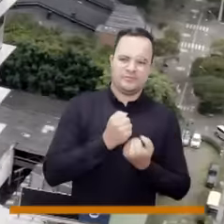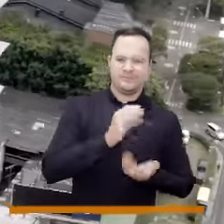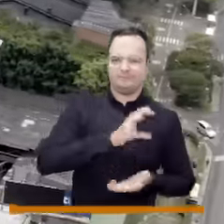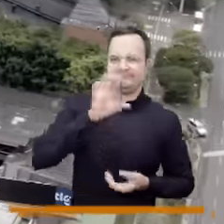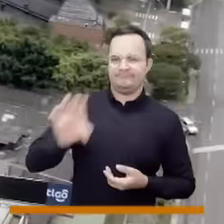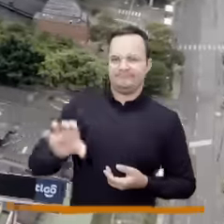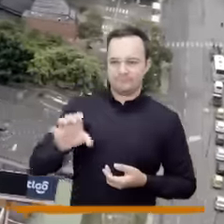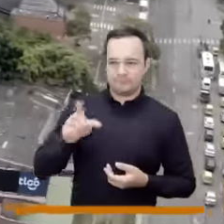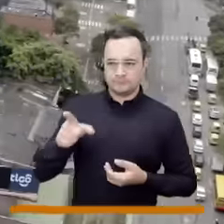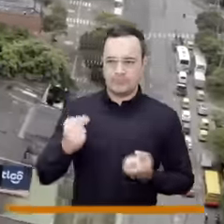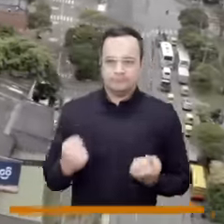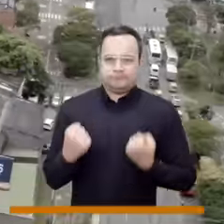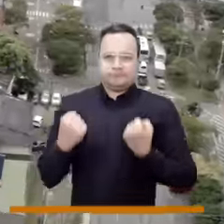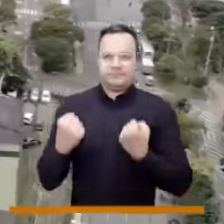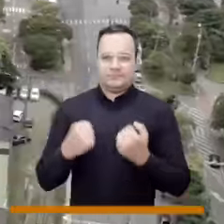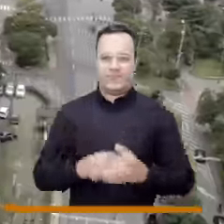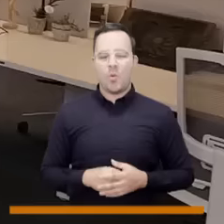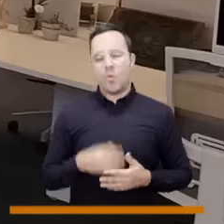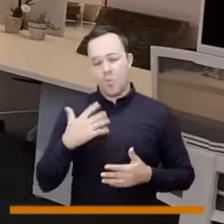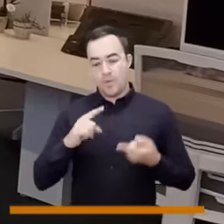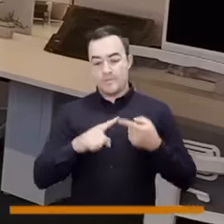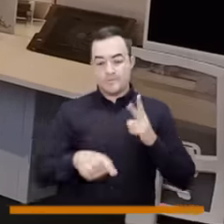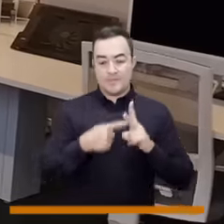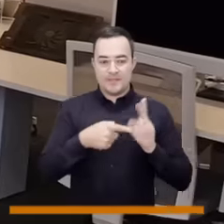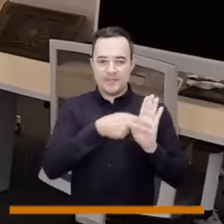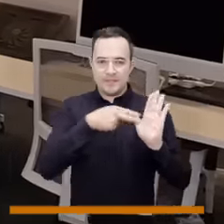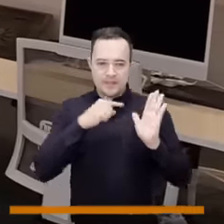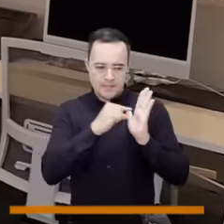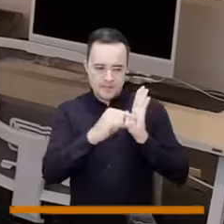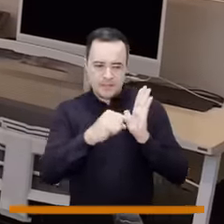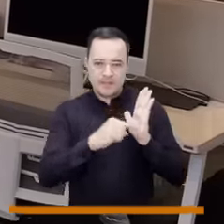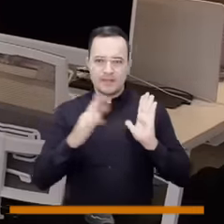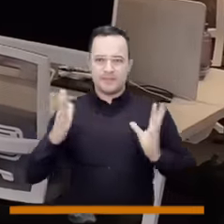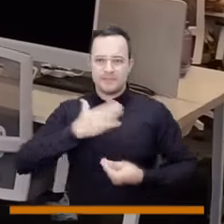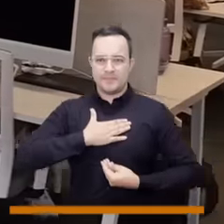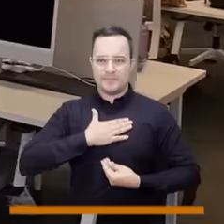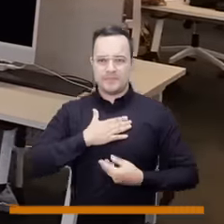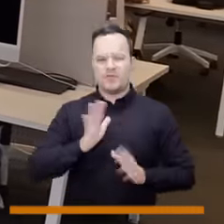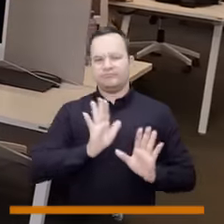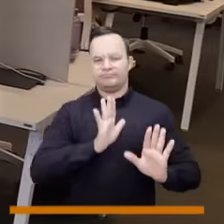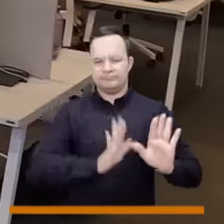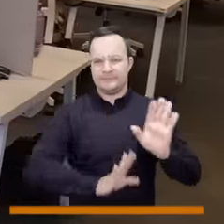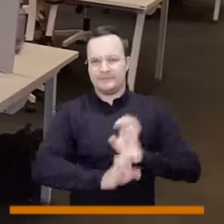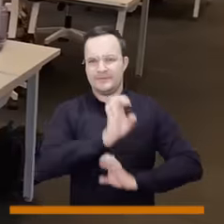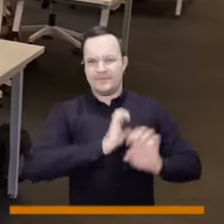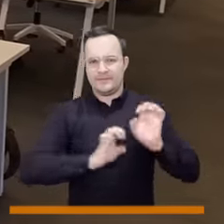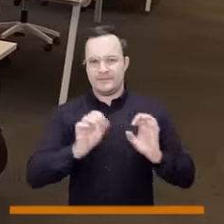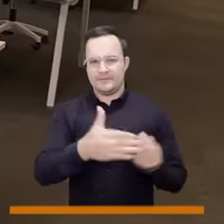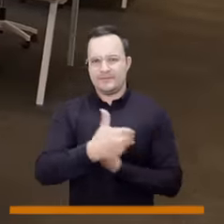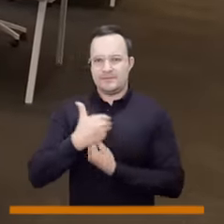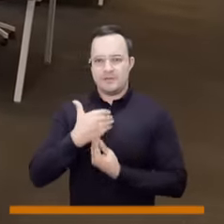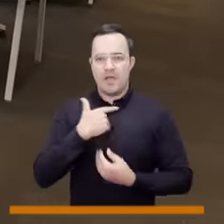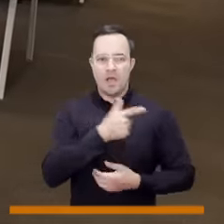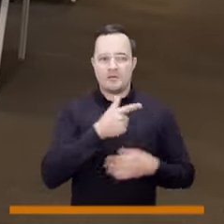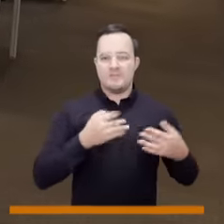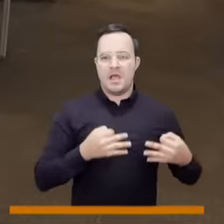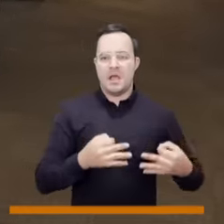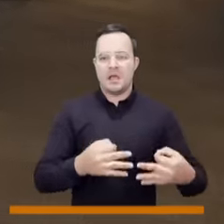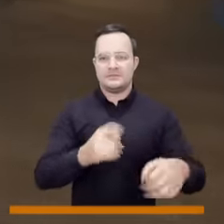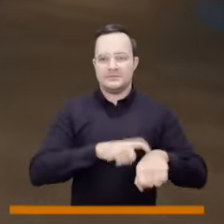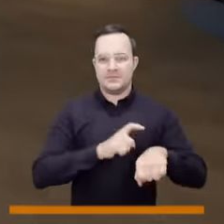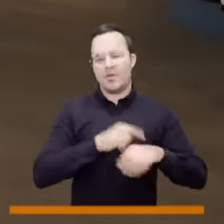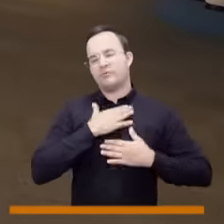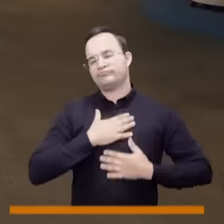empresa y se amplía la cláusula de Ragalón, que es la cláusula de protección del patrimonio público. Pienso que ya a este